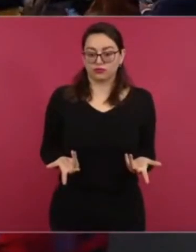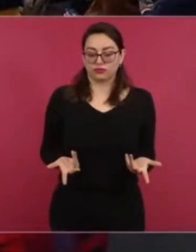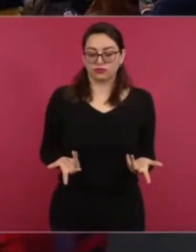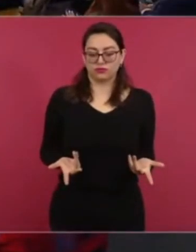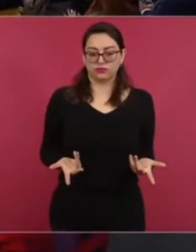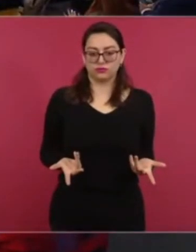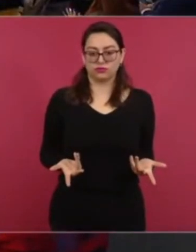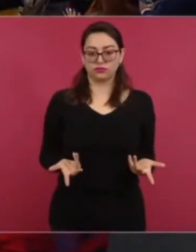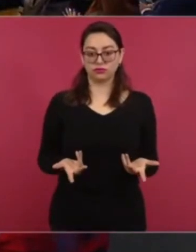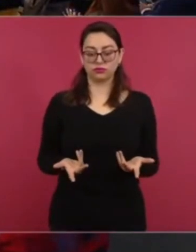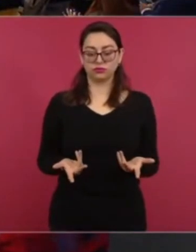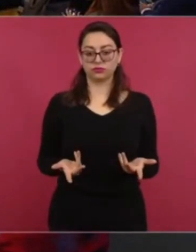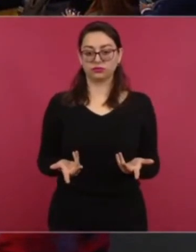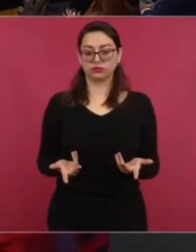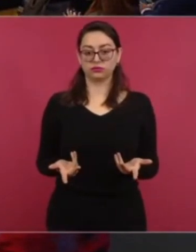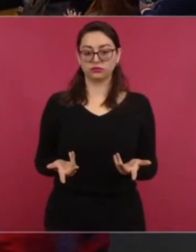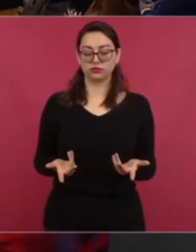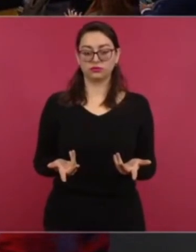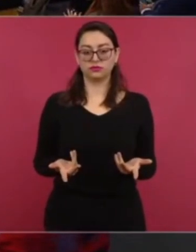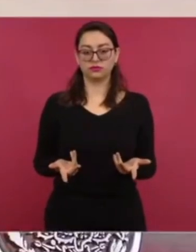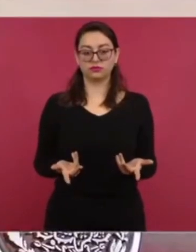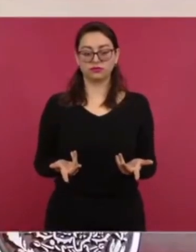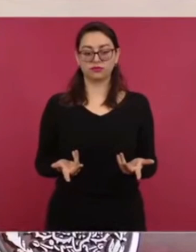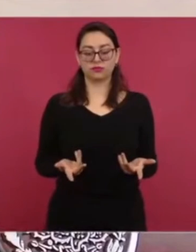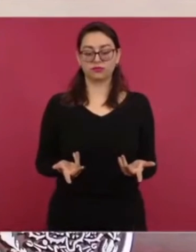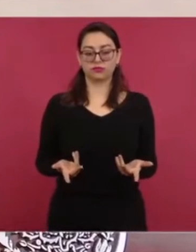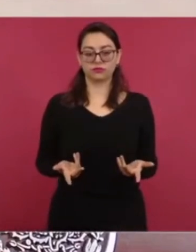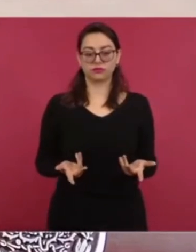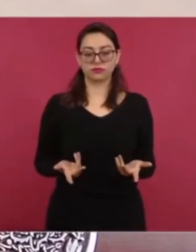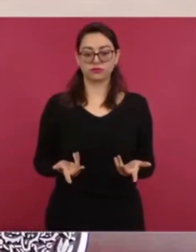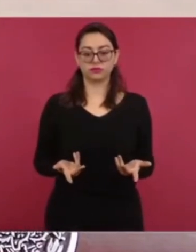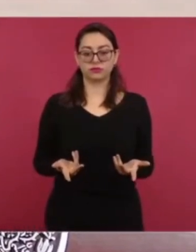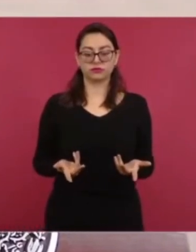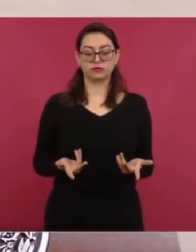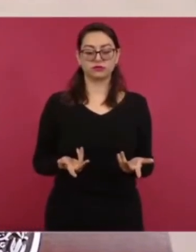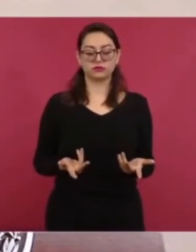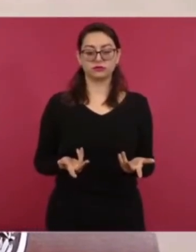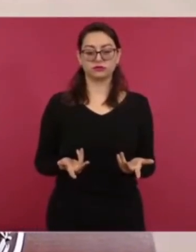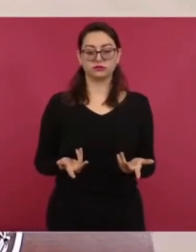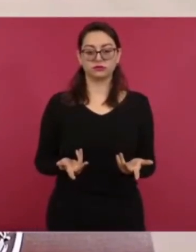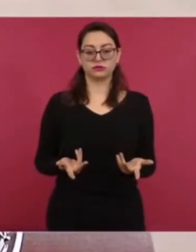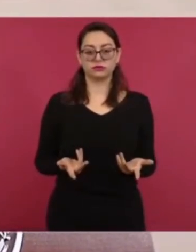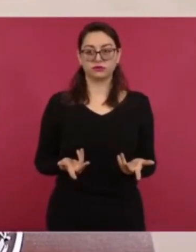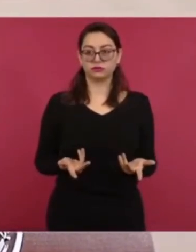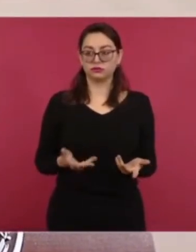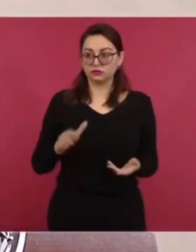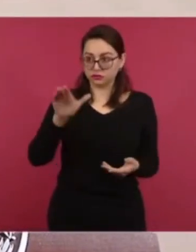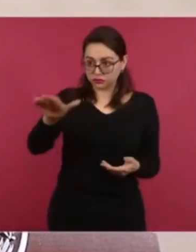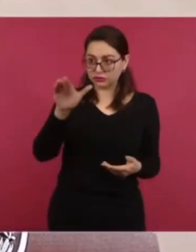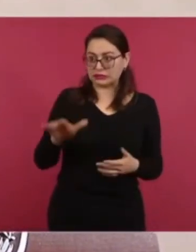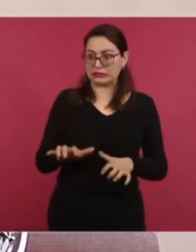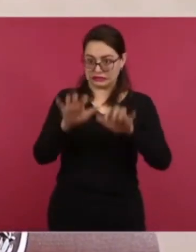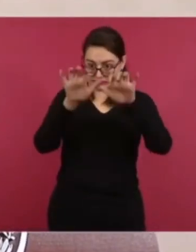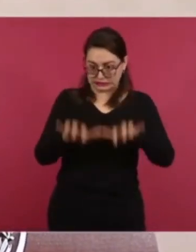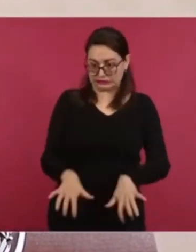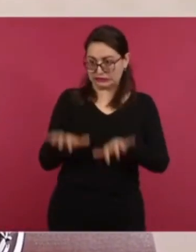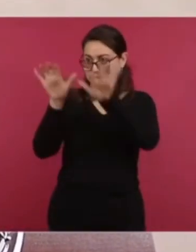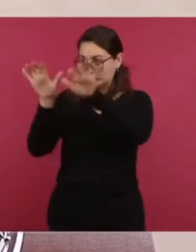resulta que se niegan a elaborar la información,